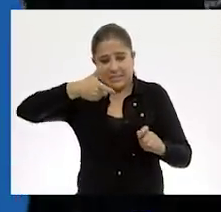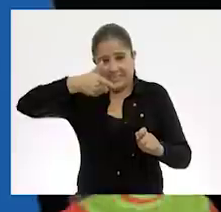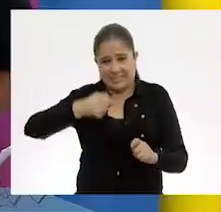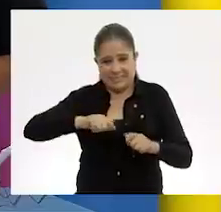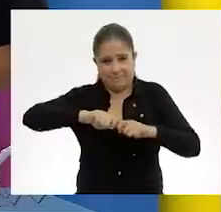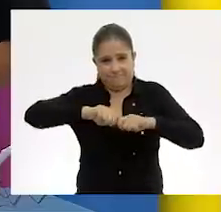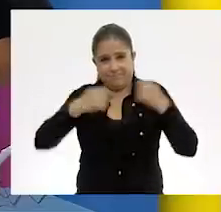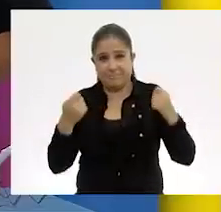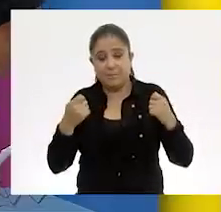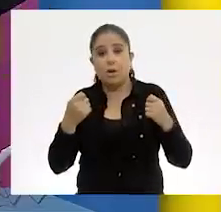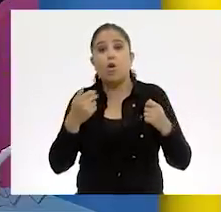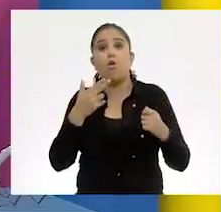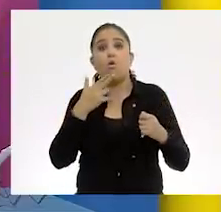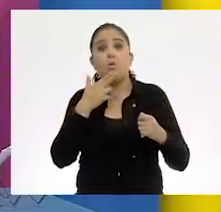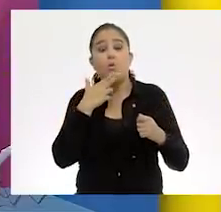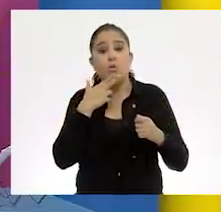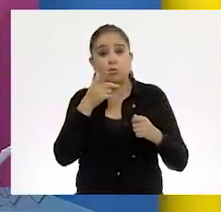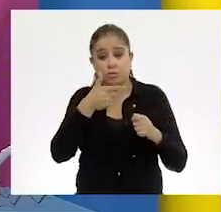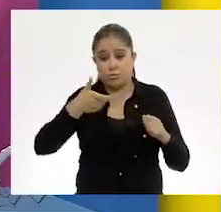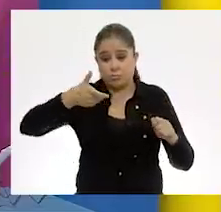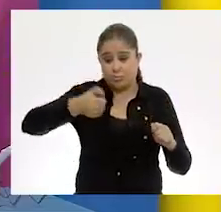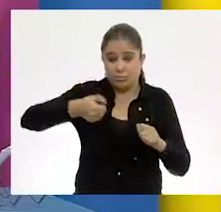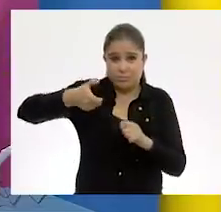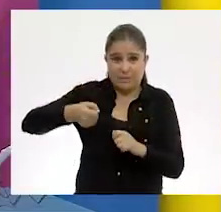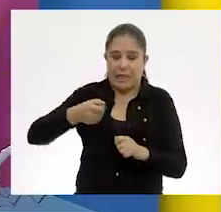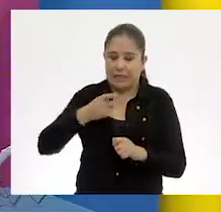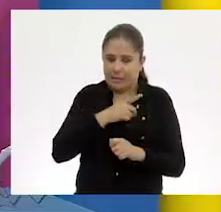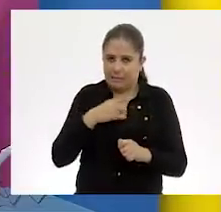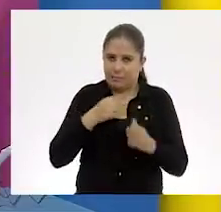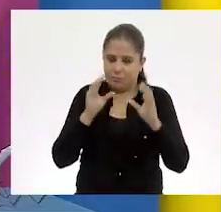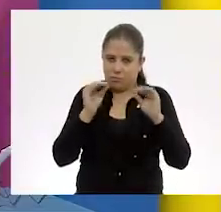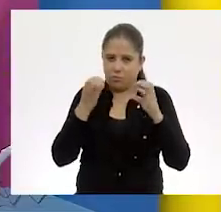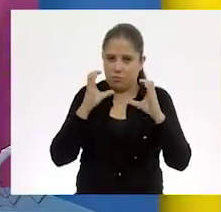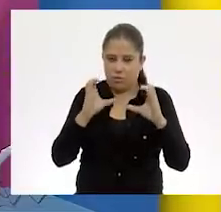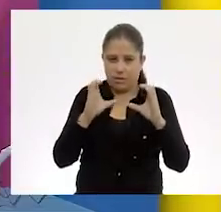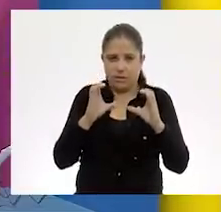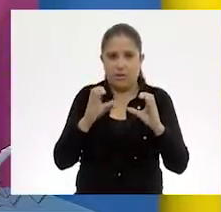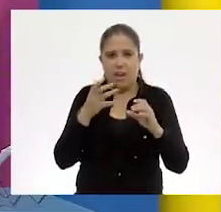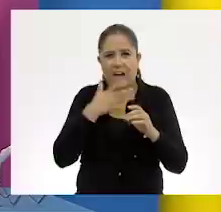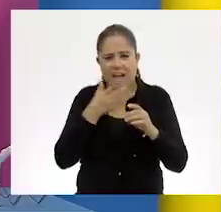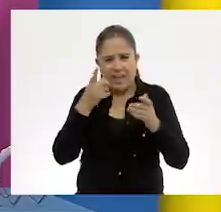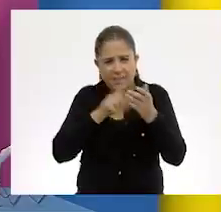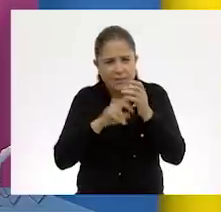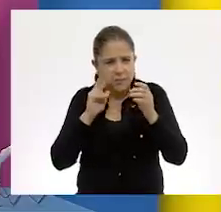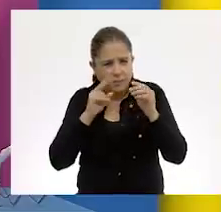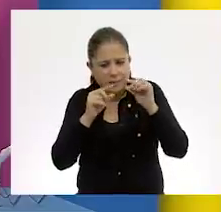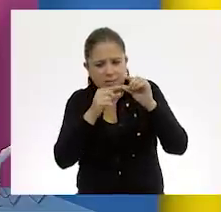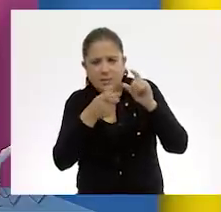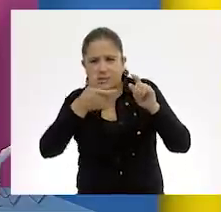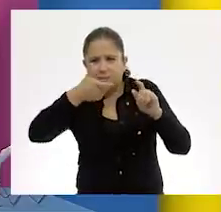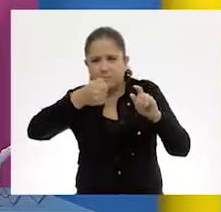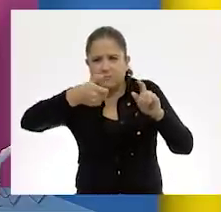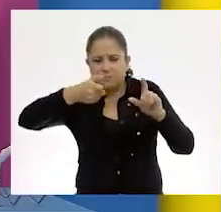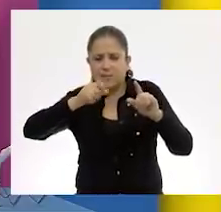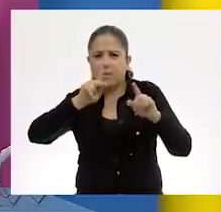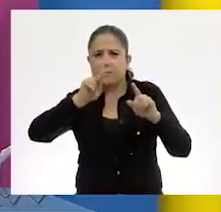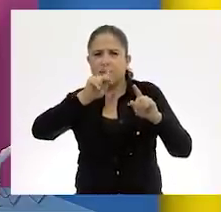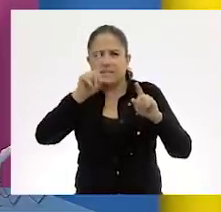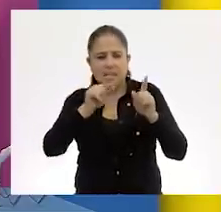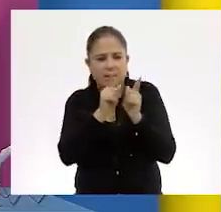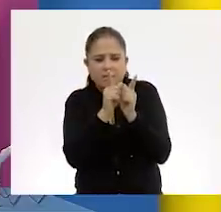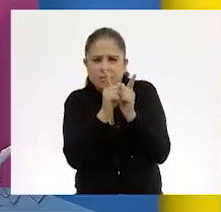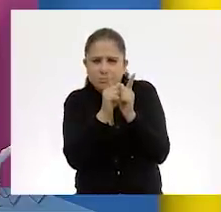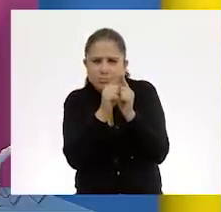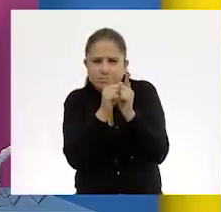que el uso de la herramienta tiene que ser con mucho cuidado. Hay un pequeño orificio donde se ve donde se hace el corte y tenemos que